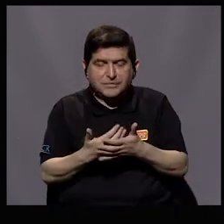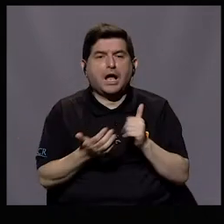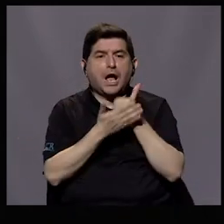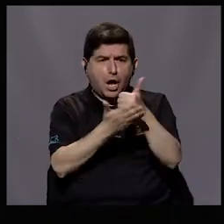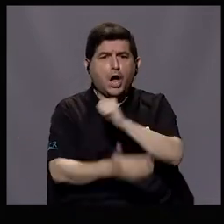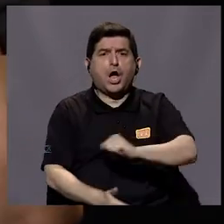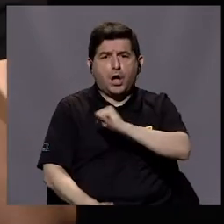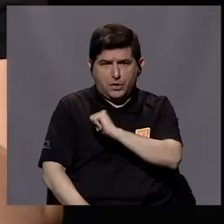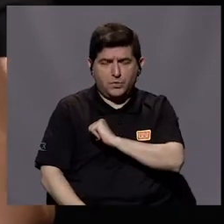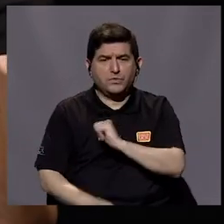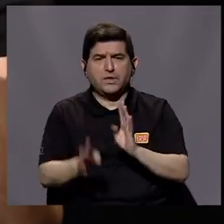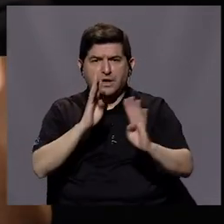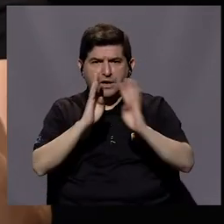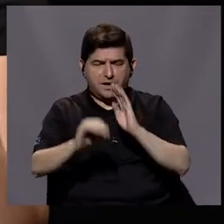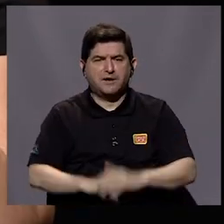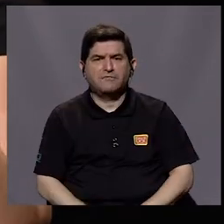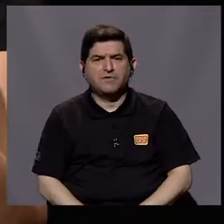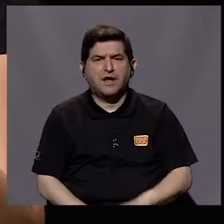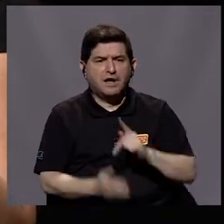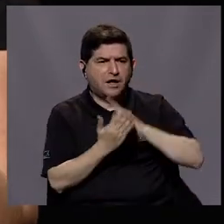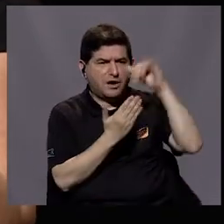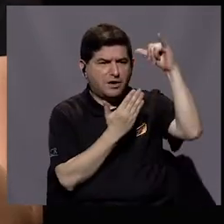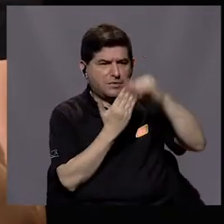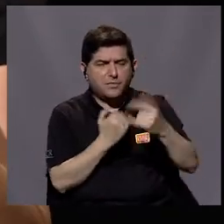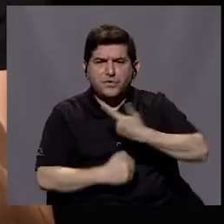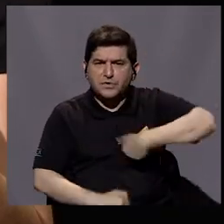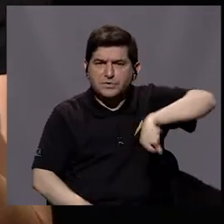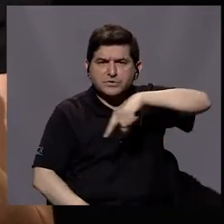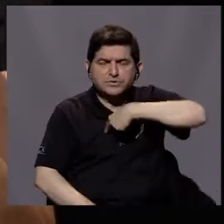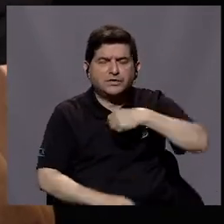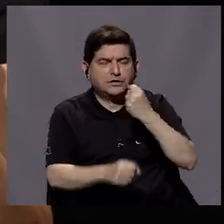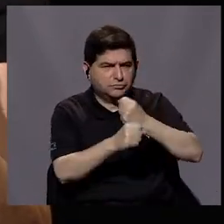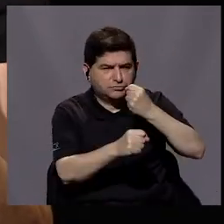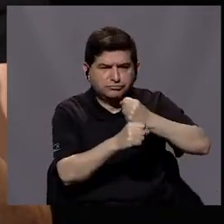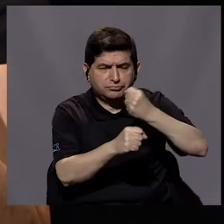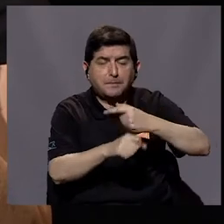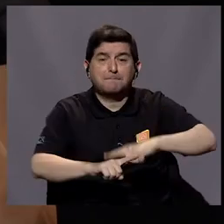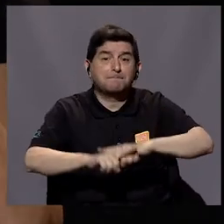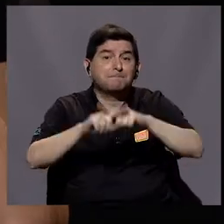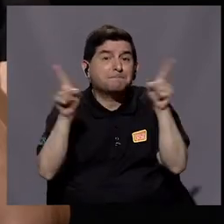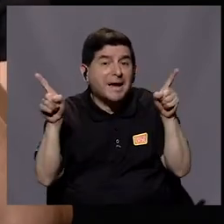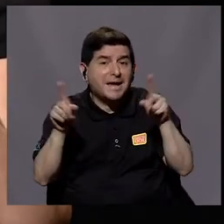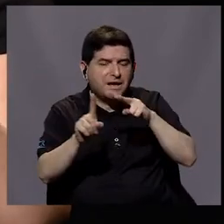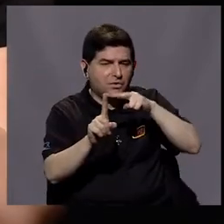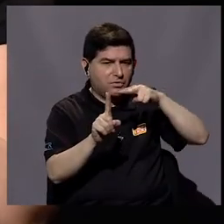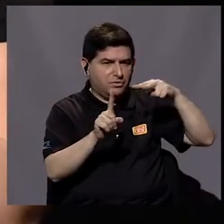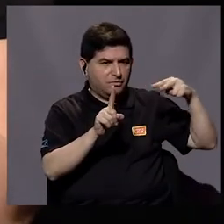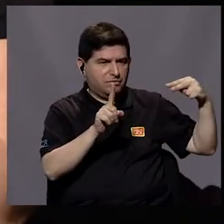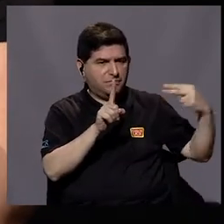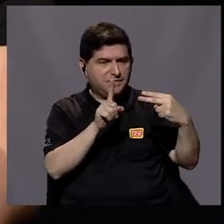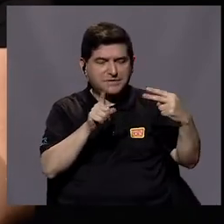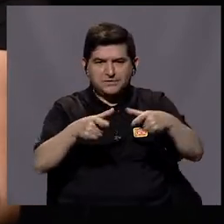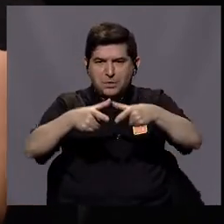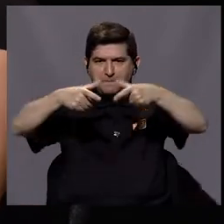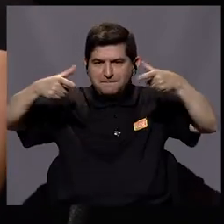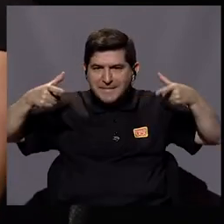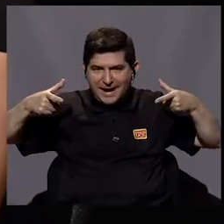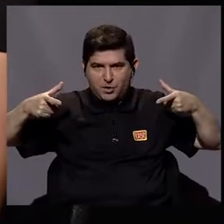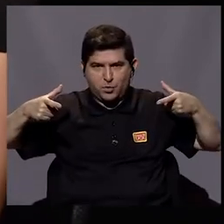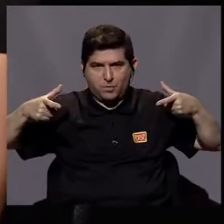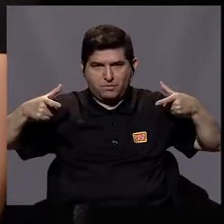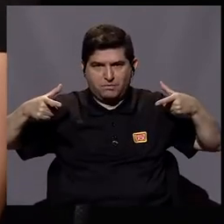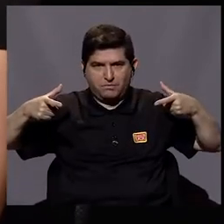con las autoridades, podemos hablar tal vez de los proyectos en los que estamos colaborando, pero la visión macro